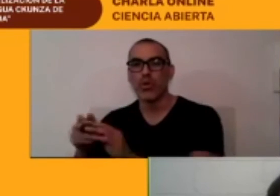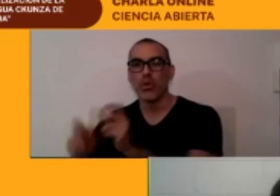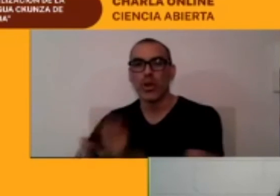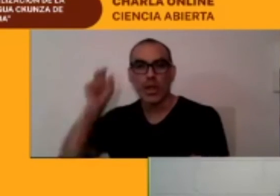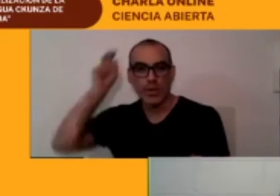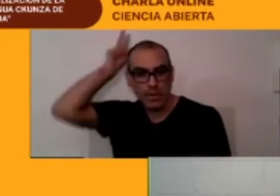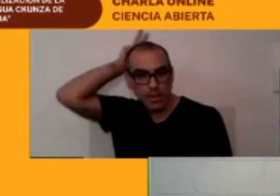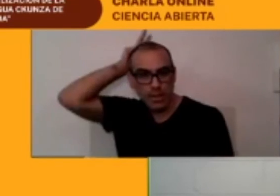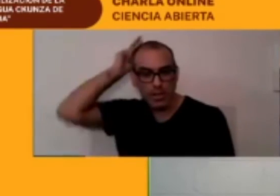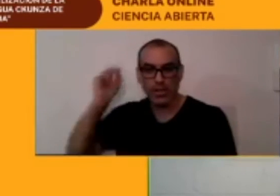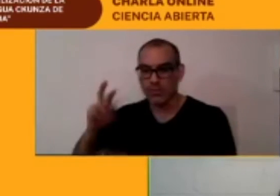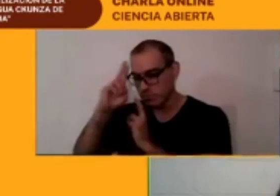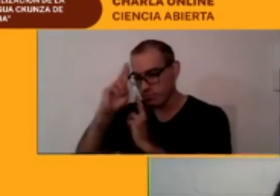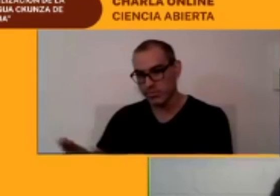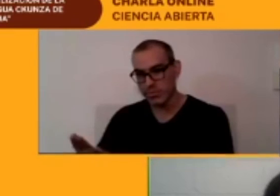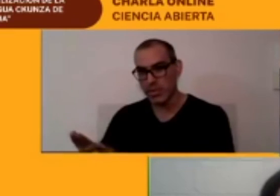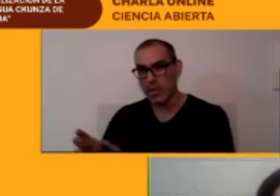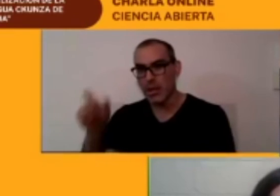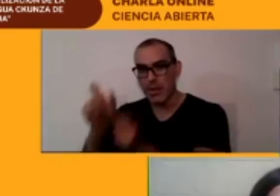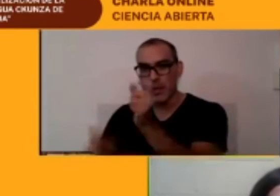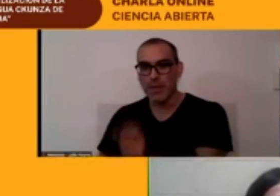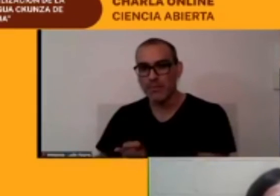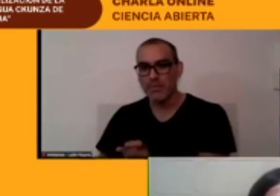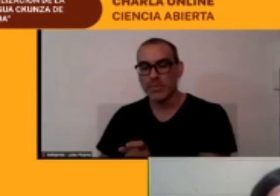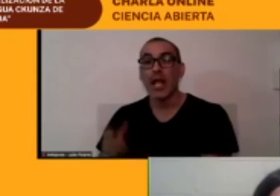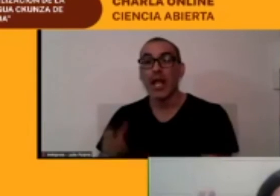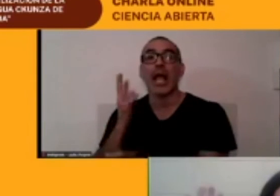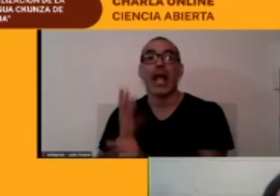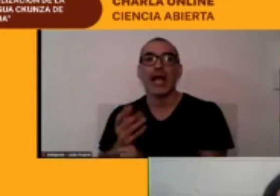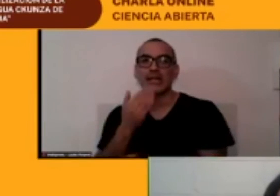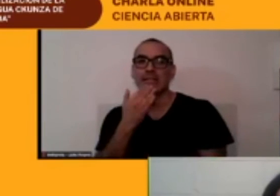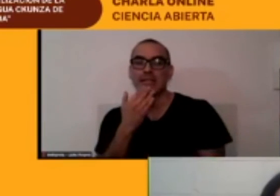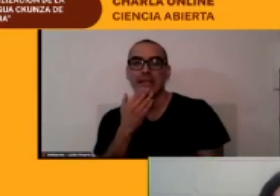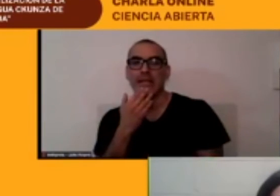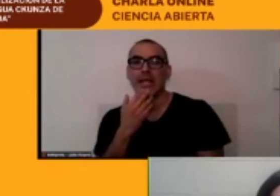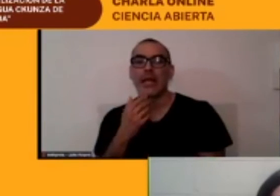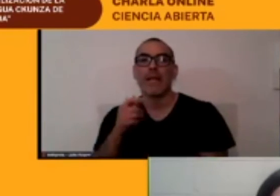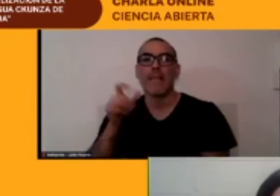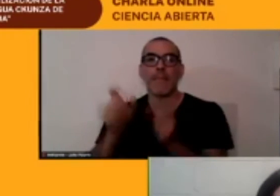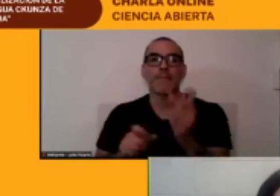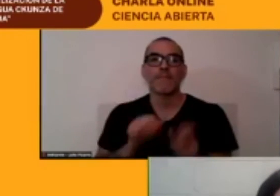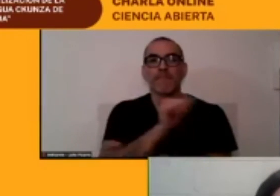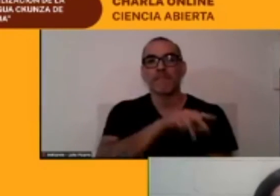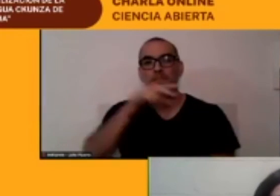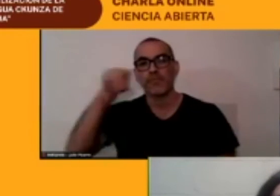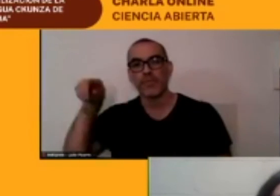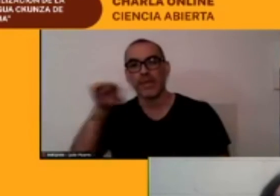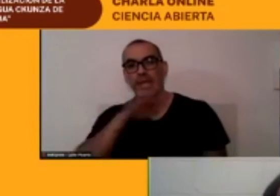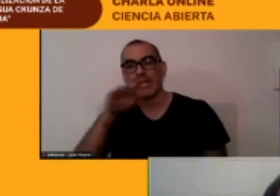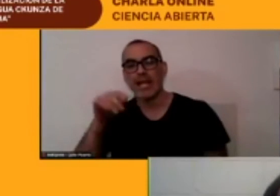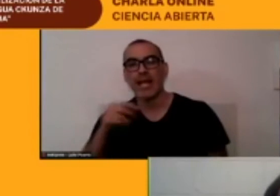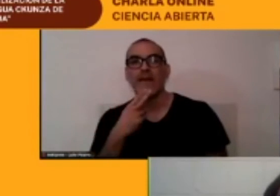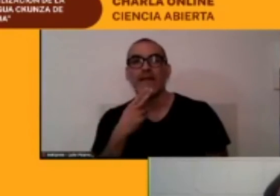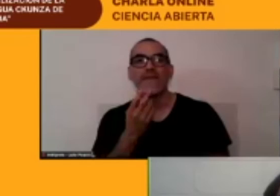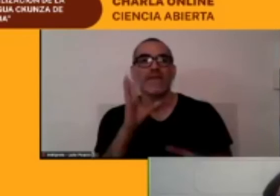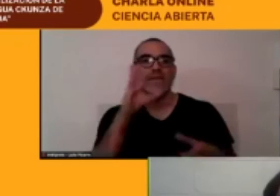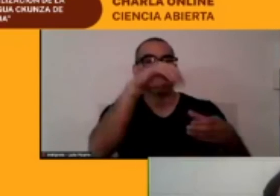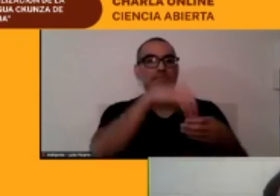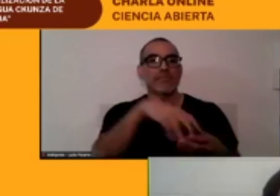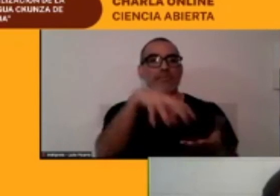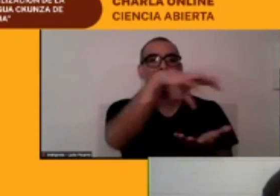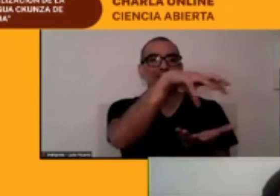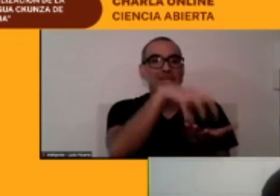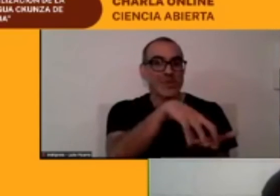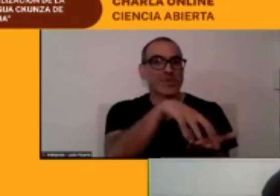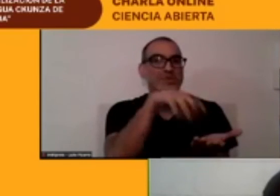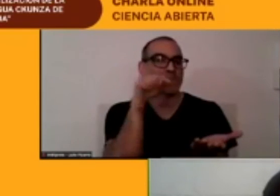indígena urbano que quiere decir que son los atacaneños que viven en la ciudad ¿ya? pero a ella ¿a qué se